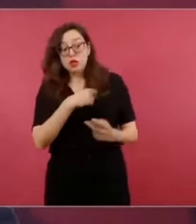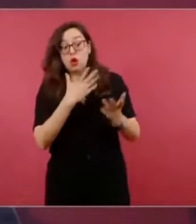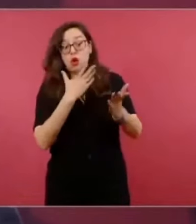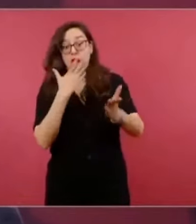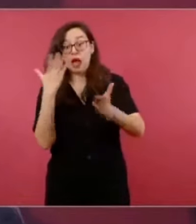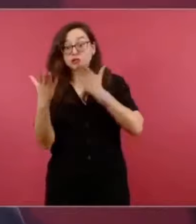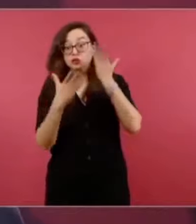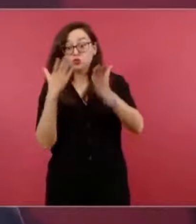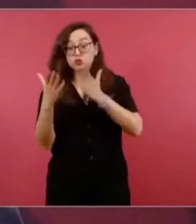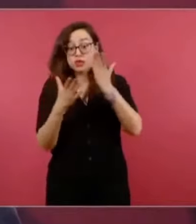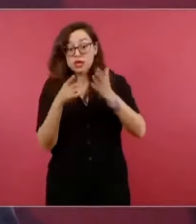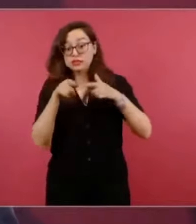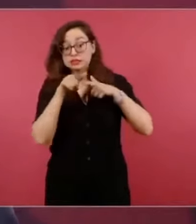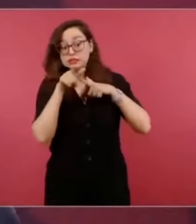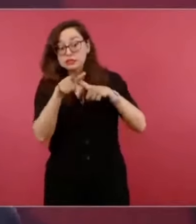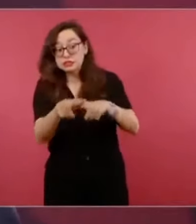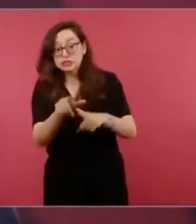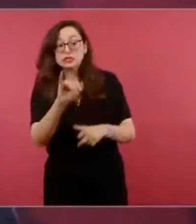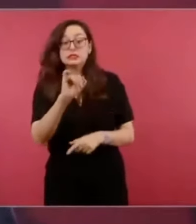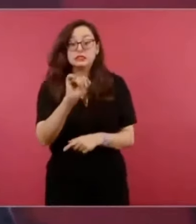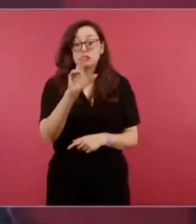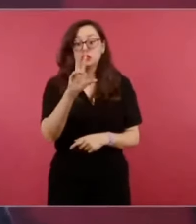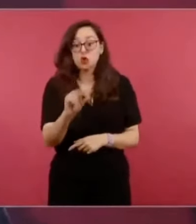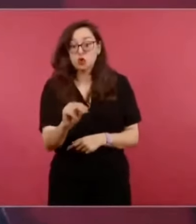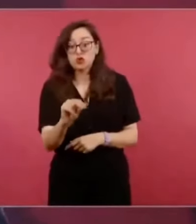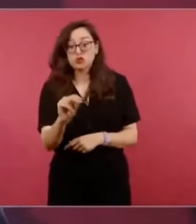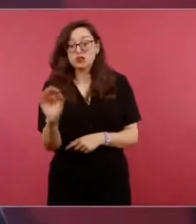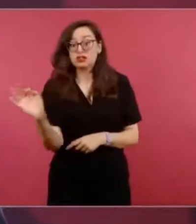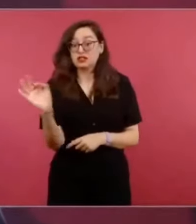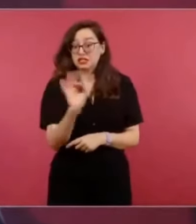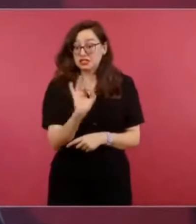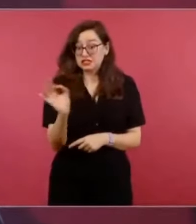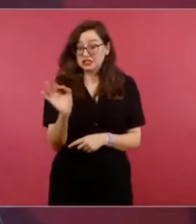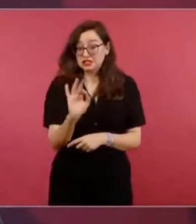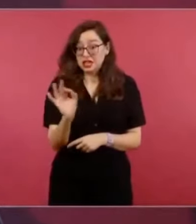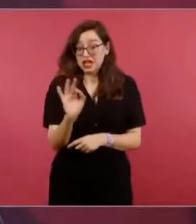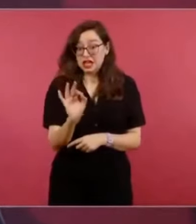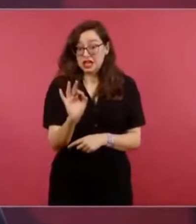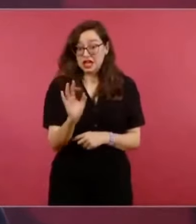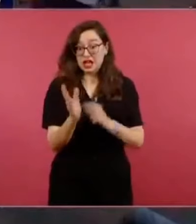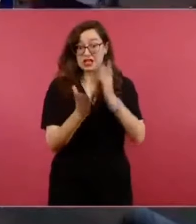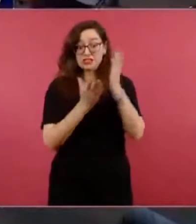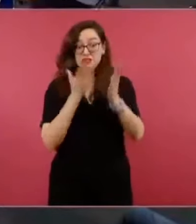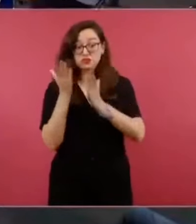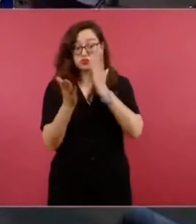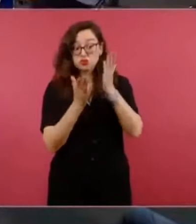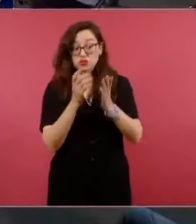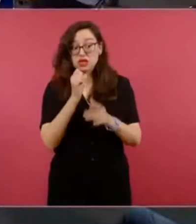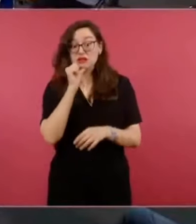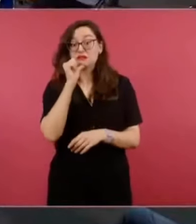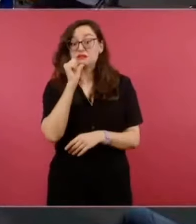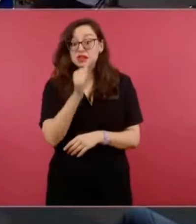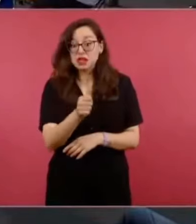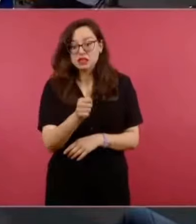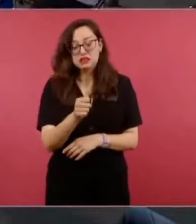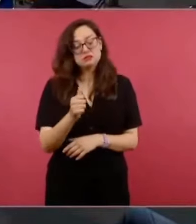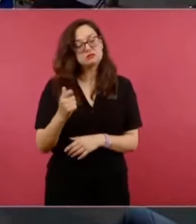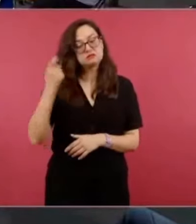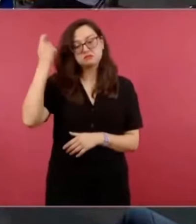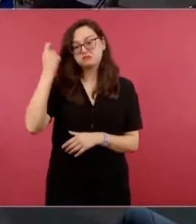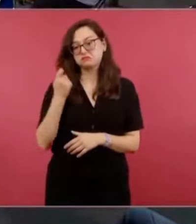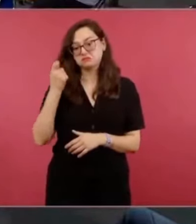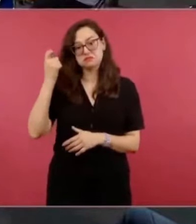estos documentos escolares que eran los que ellos presentaban